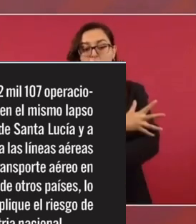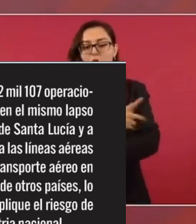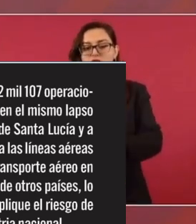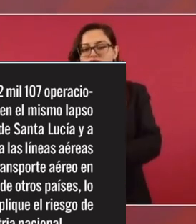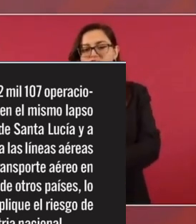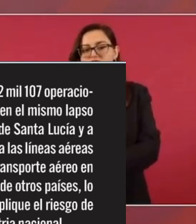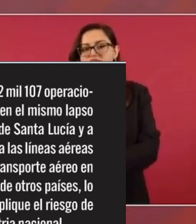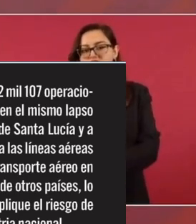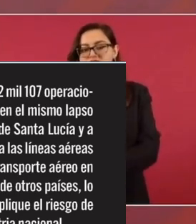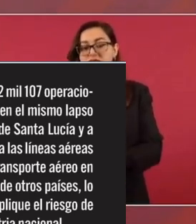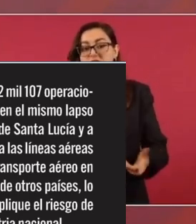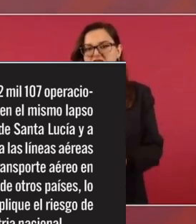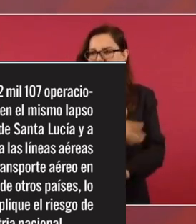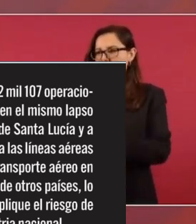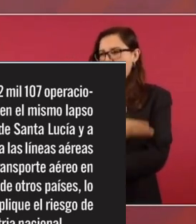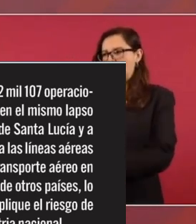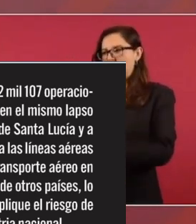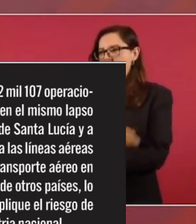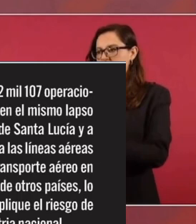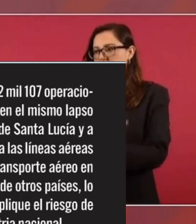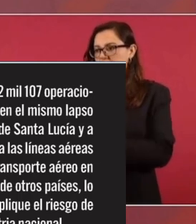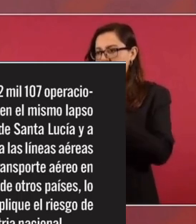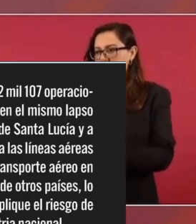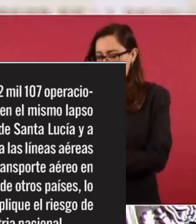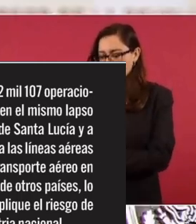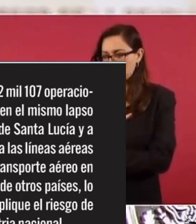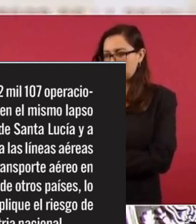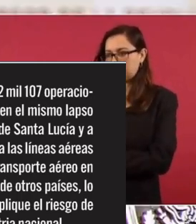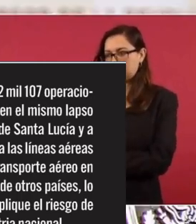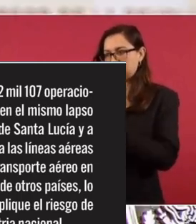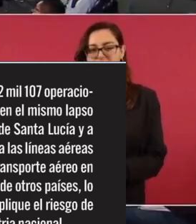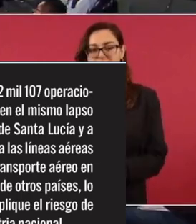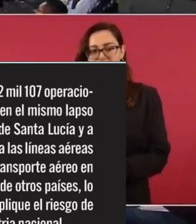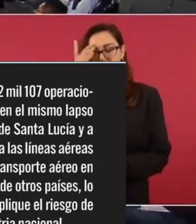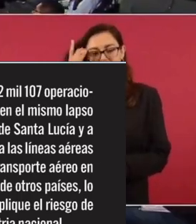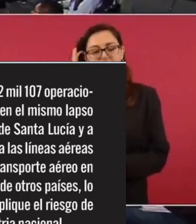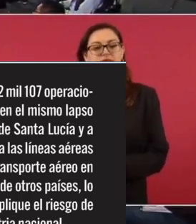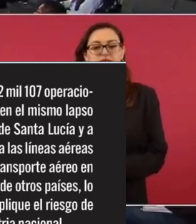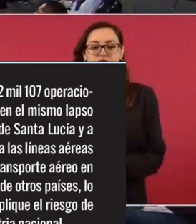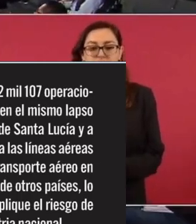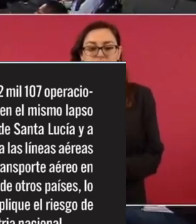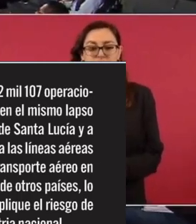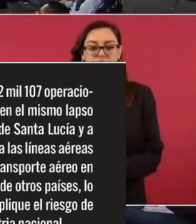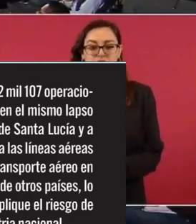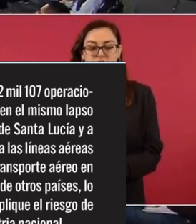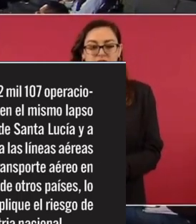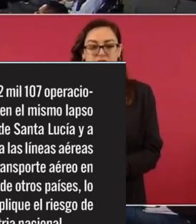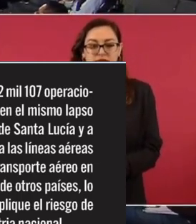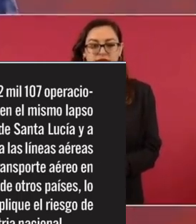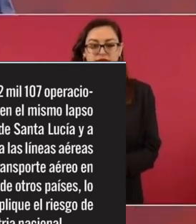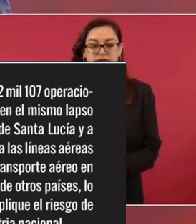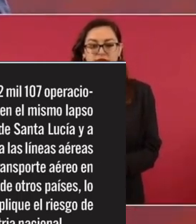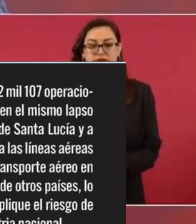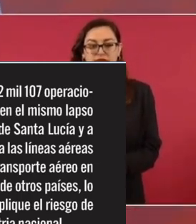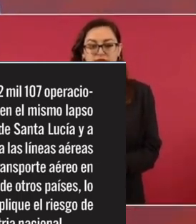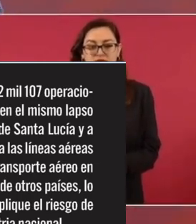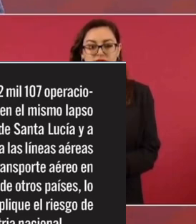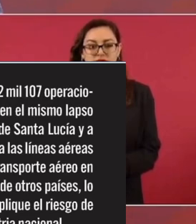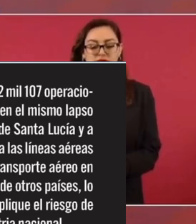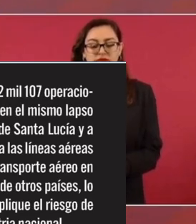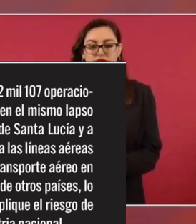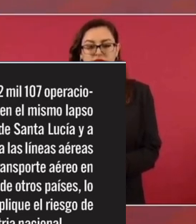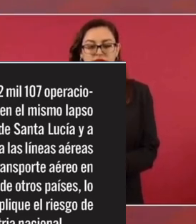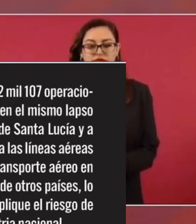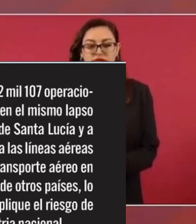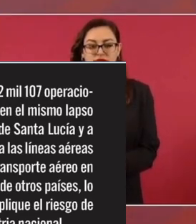hipocresía, ya no son capaces de decir me equivoqué, ofrezco disculpas. No todo está mal y ya se están haciendo viajes del centro de la ciudad